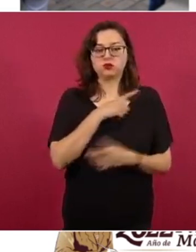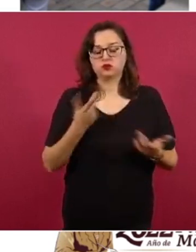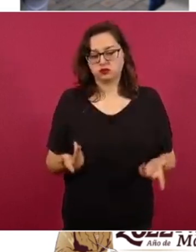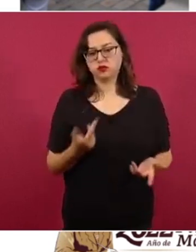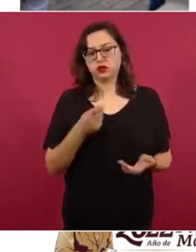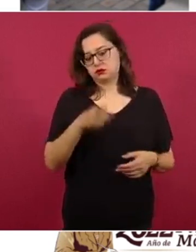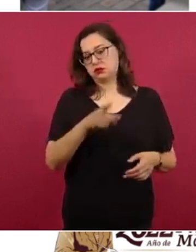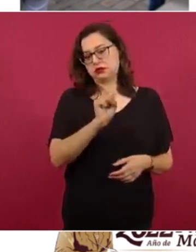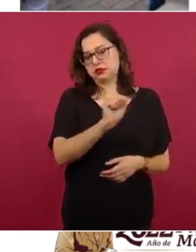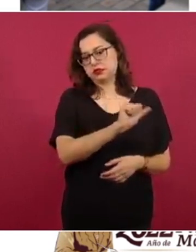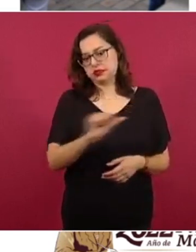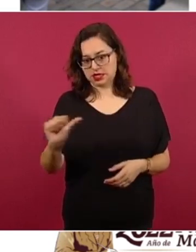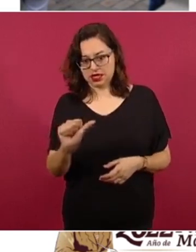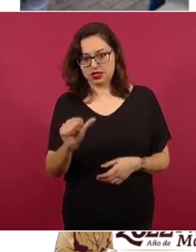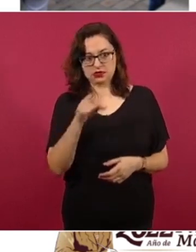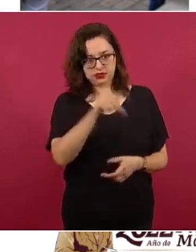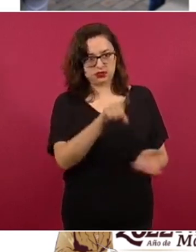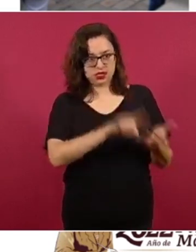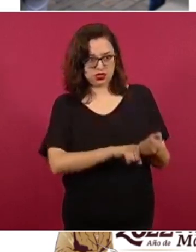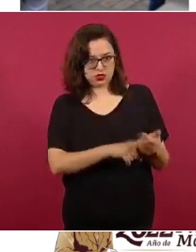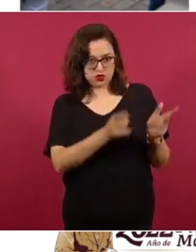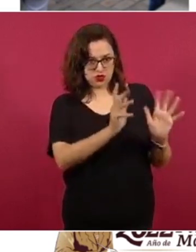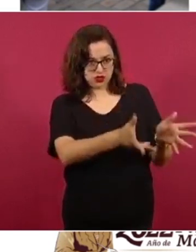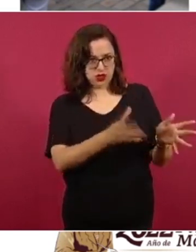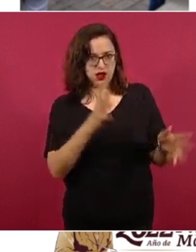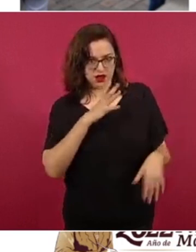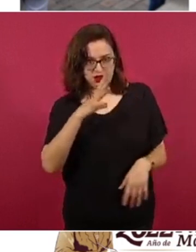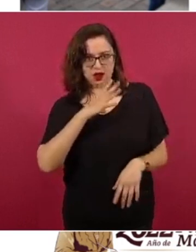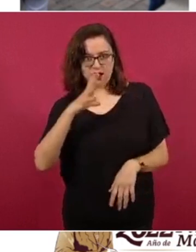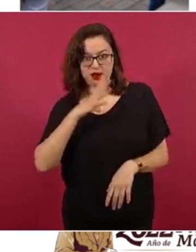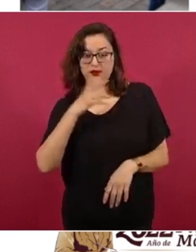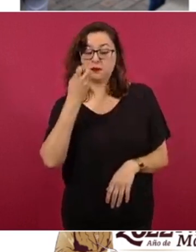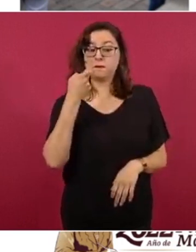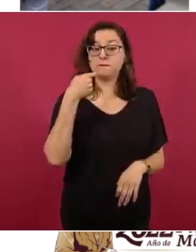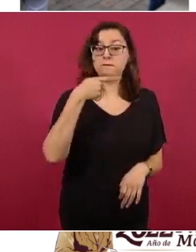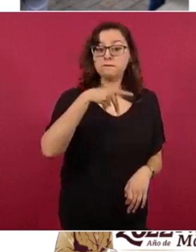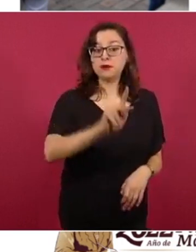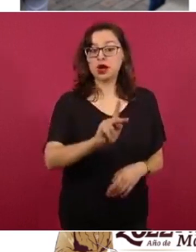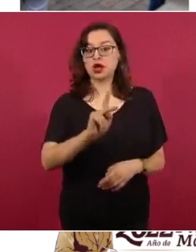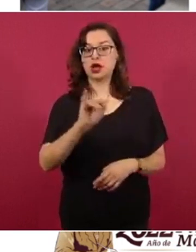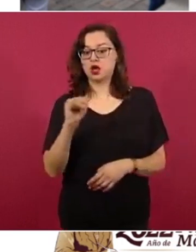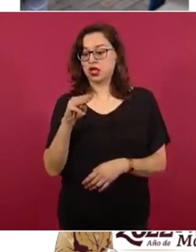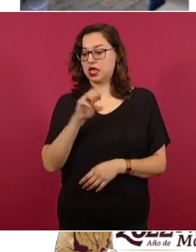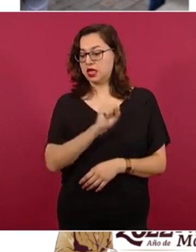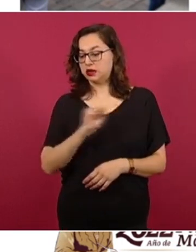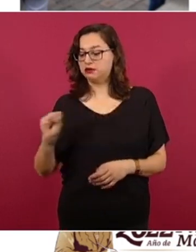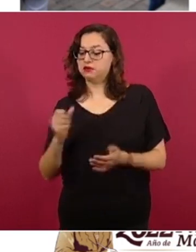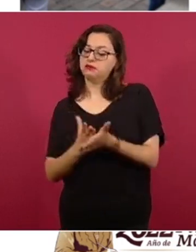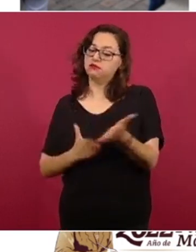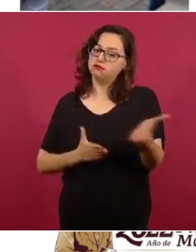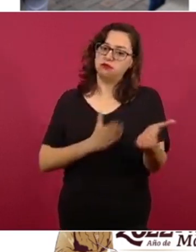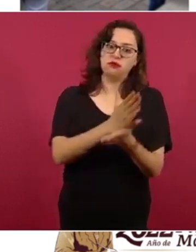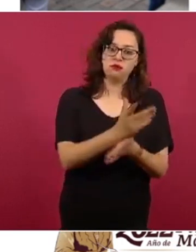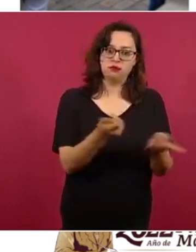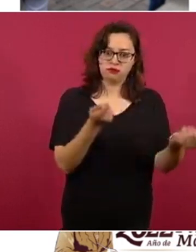salud de los estados. Y por eso lo primero era acordarlo con los gobiernos estatales. Con estos 15 estados que aquí se